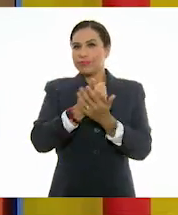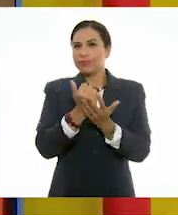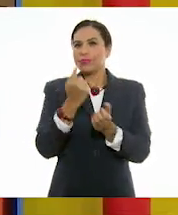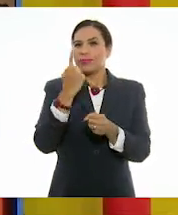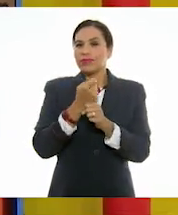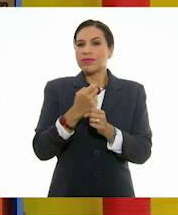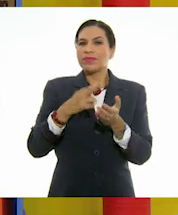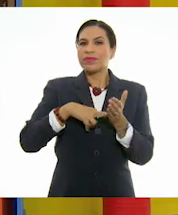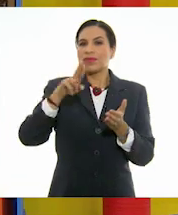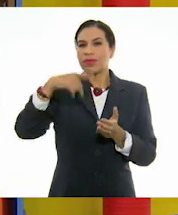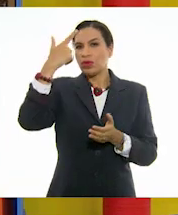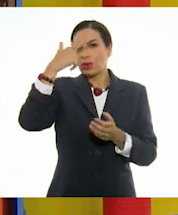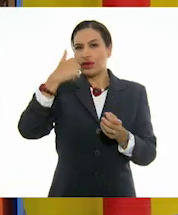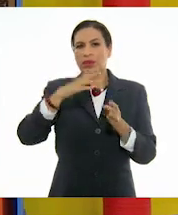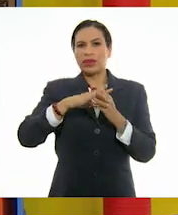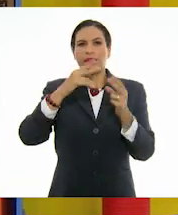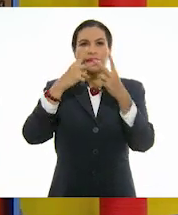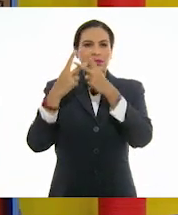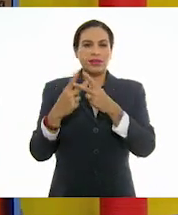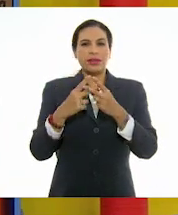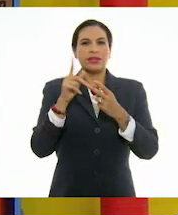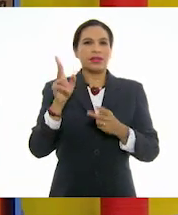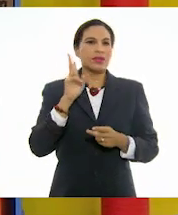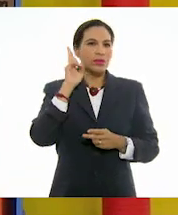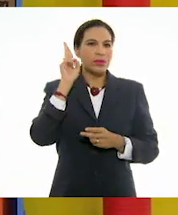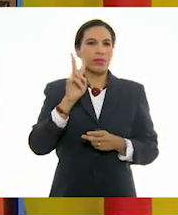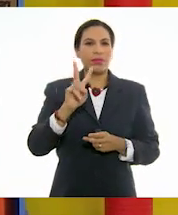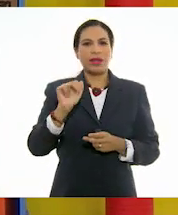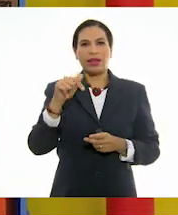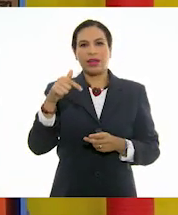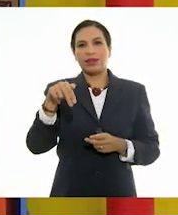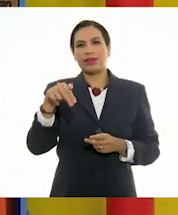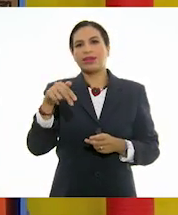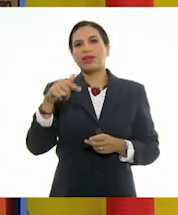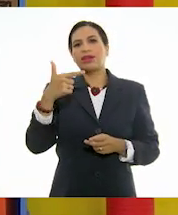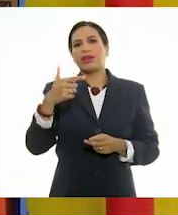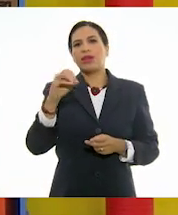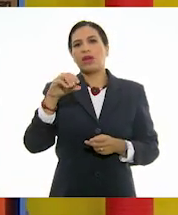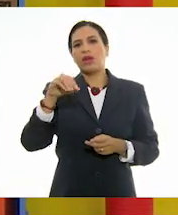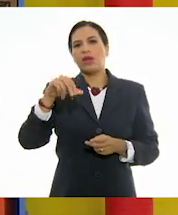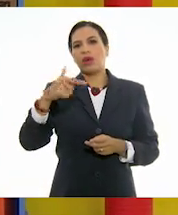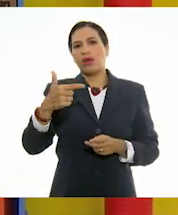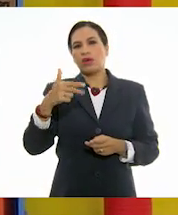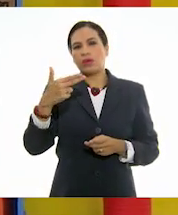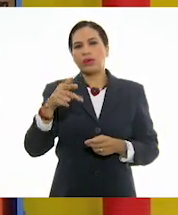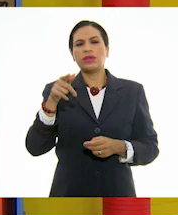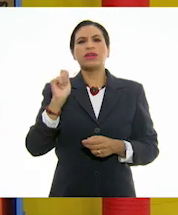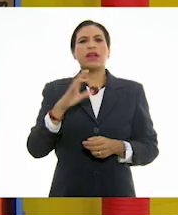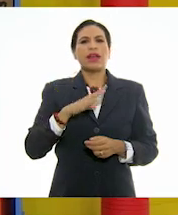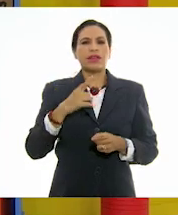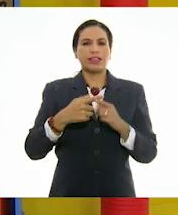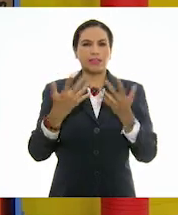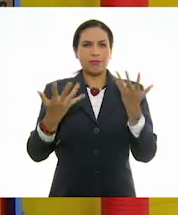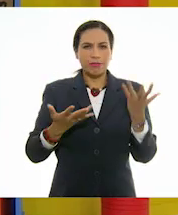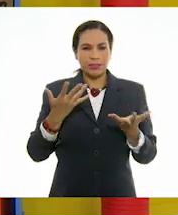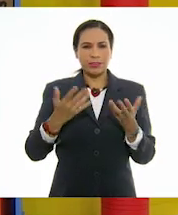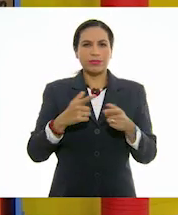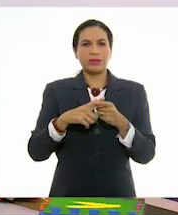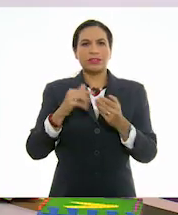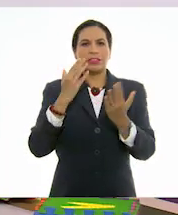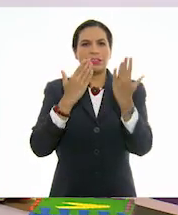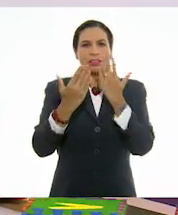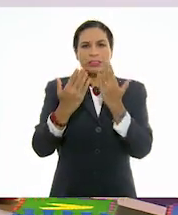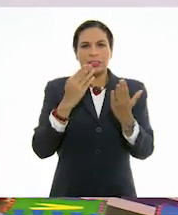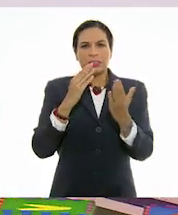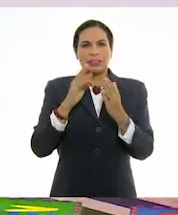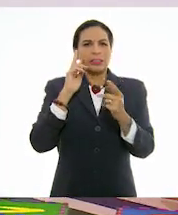pintura, La noche estrellada de Vincent Van Gogh, allí que tenemos equilibrio, énfasis, gradación, proporción, mira, mismo